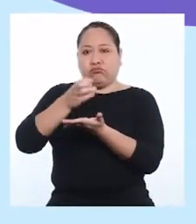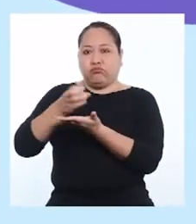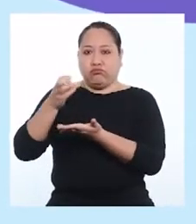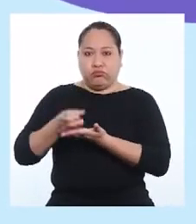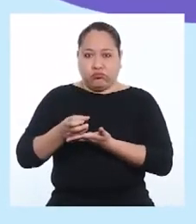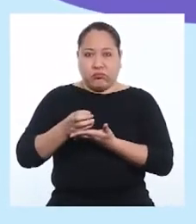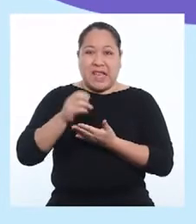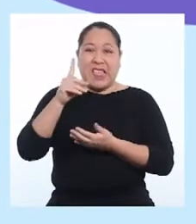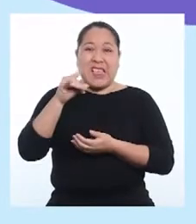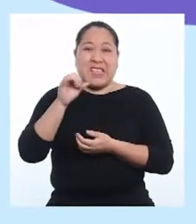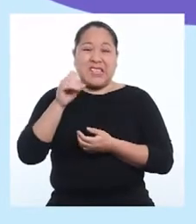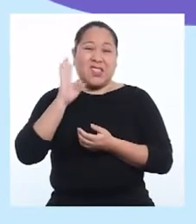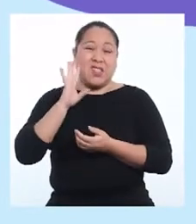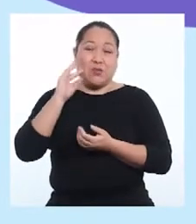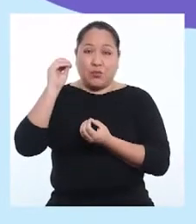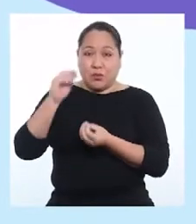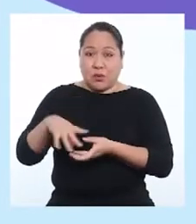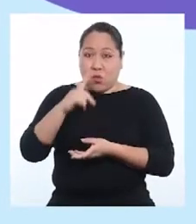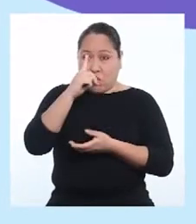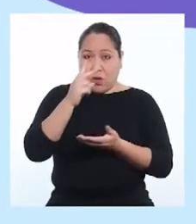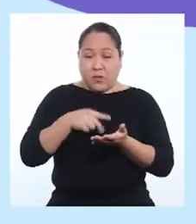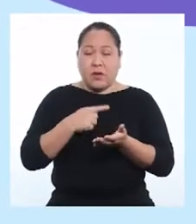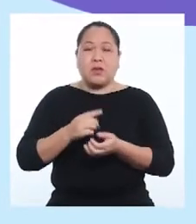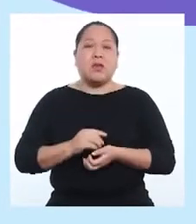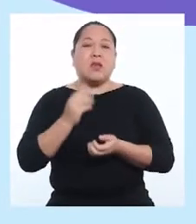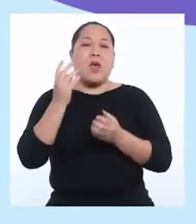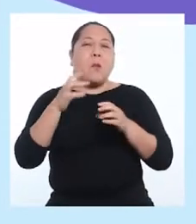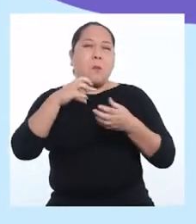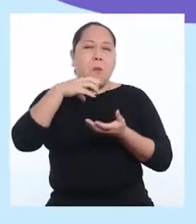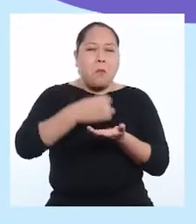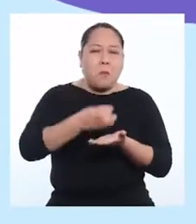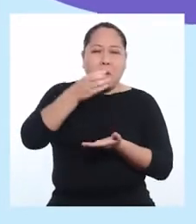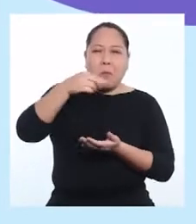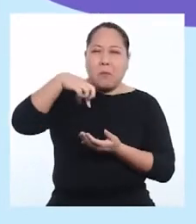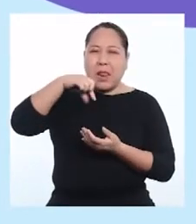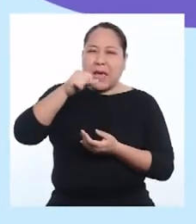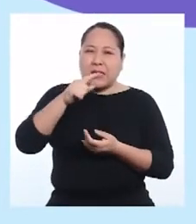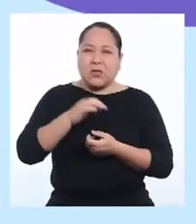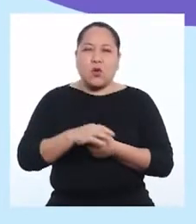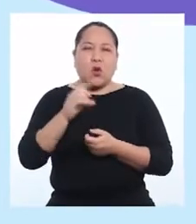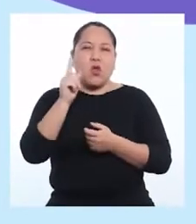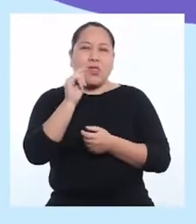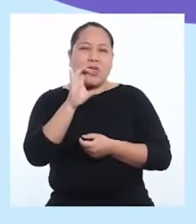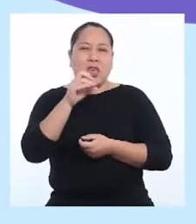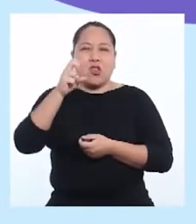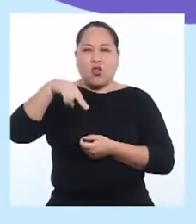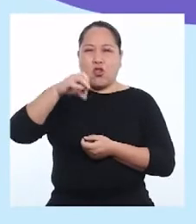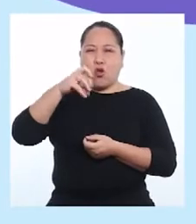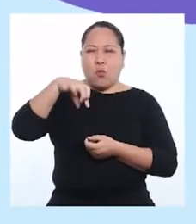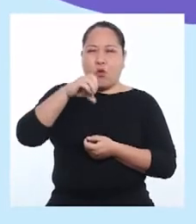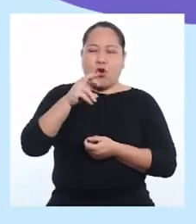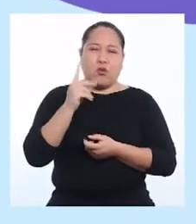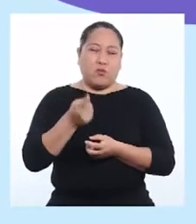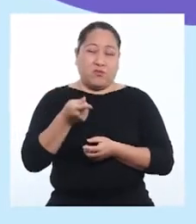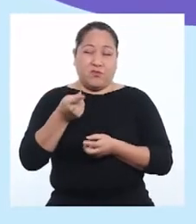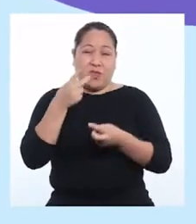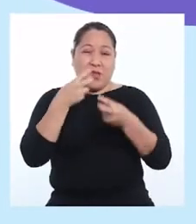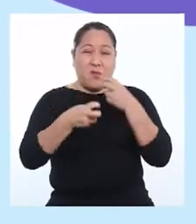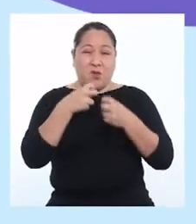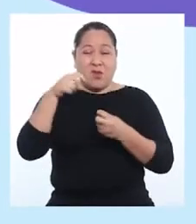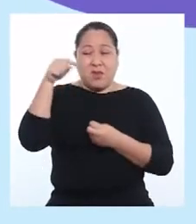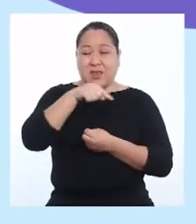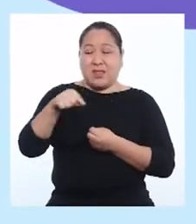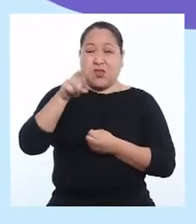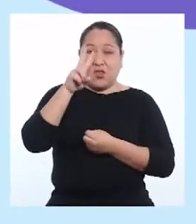descartables, los cuales están elaborados a base de plástico o tecnopor. Pero el problema está en que